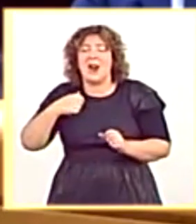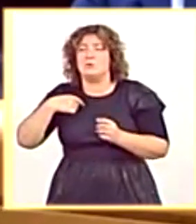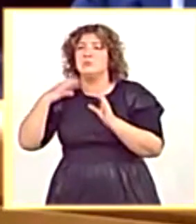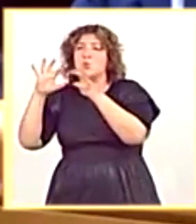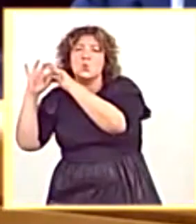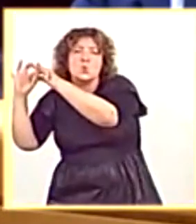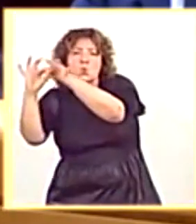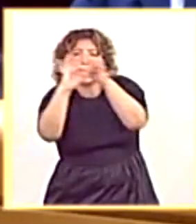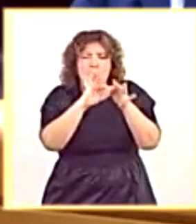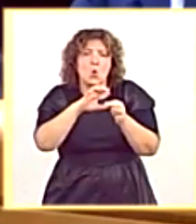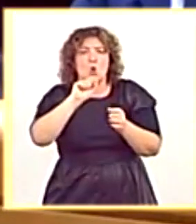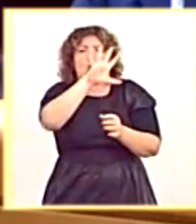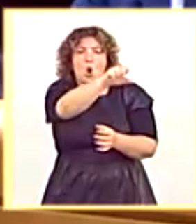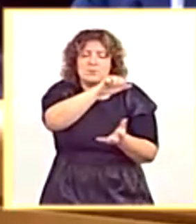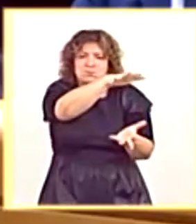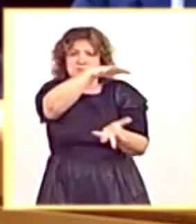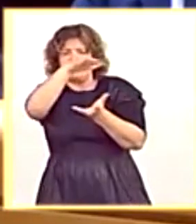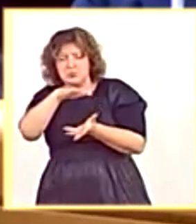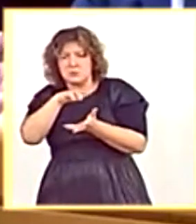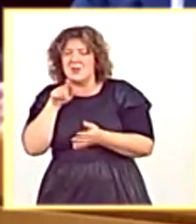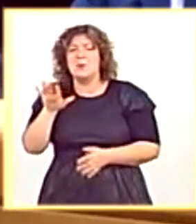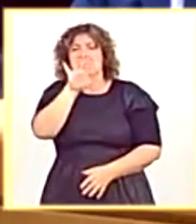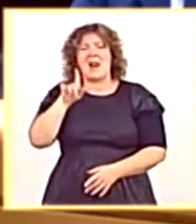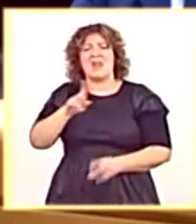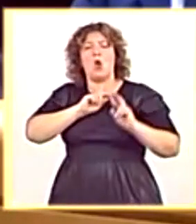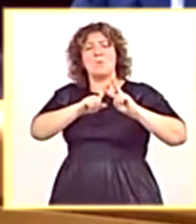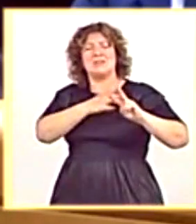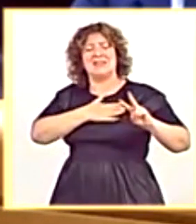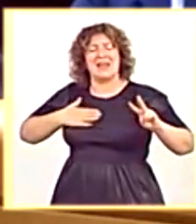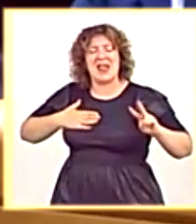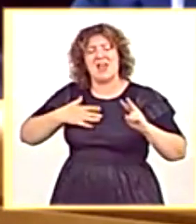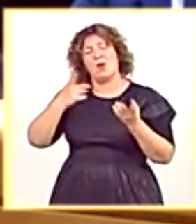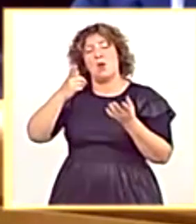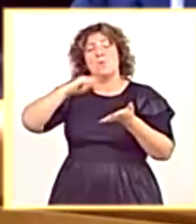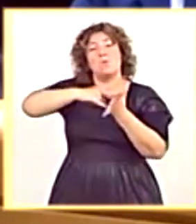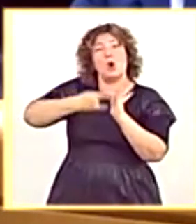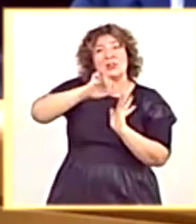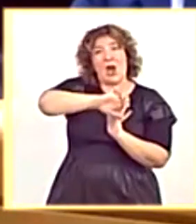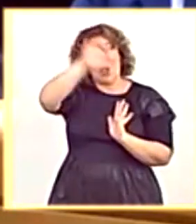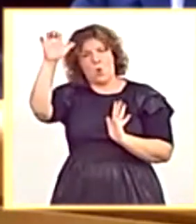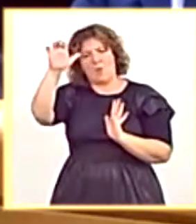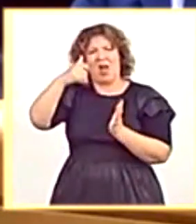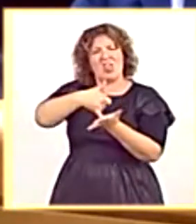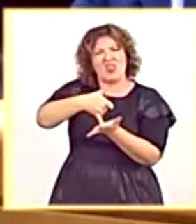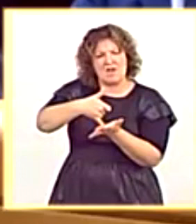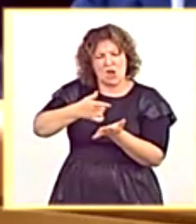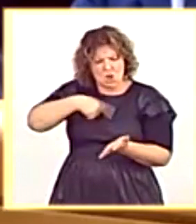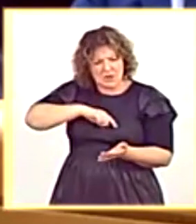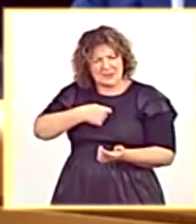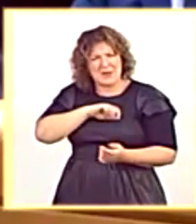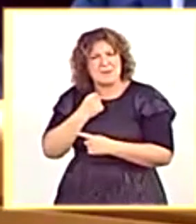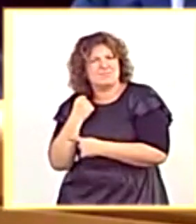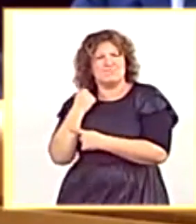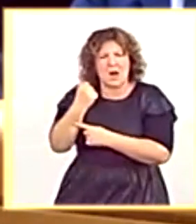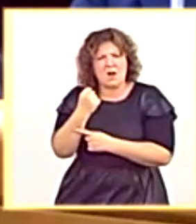ustedes, precisamente, lo que quieren es debilitar el proyecto europeo. Todo lo contrario a lo que está haciendo el gobierno de España, que estamos defendiendo el fortalecimiento del proyecto